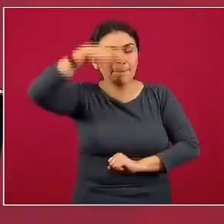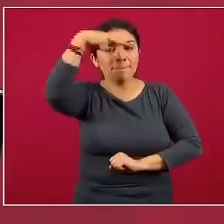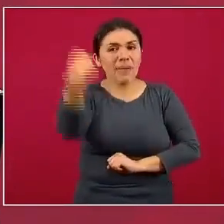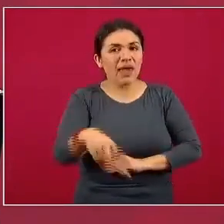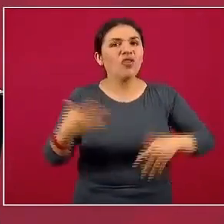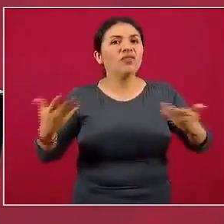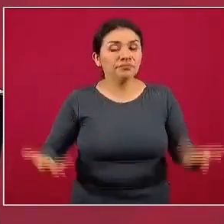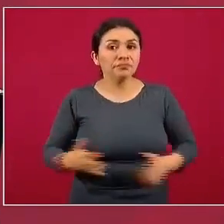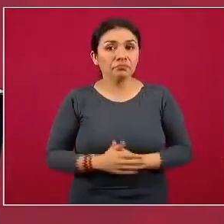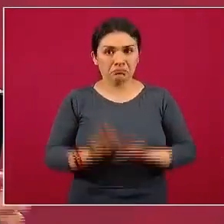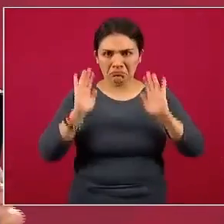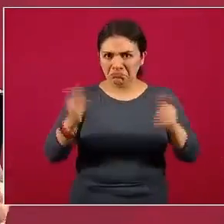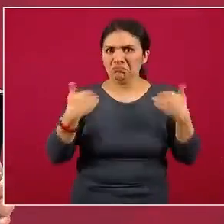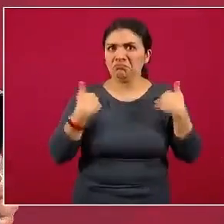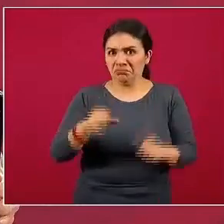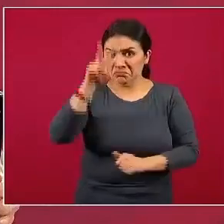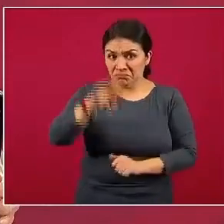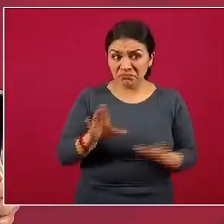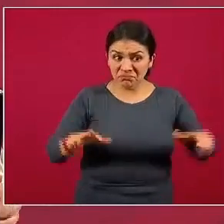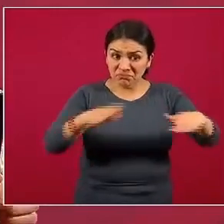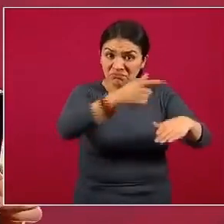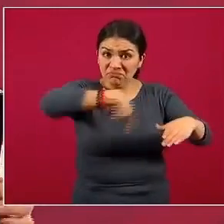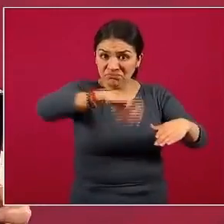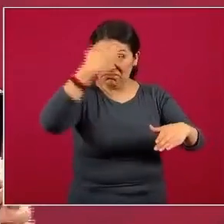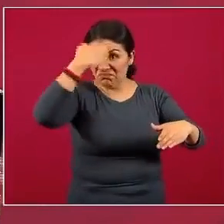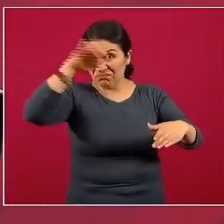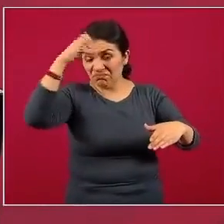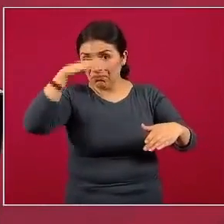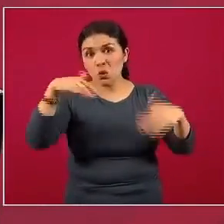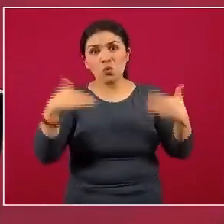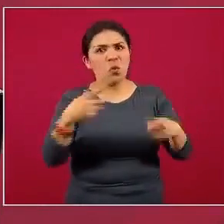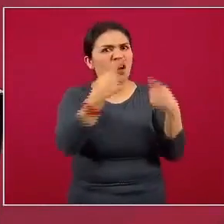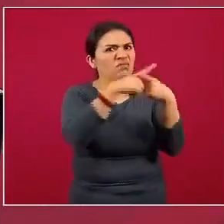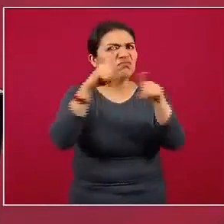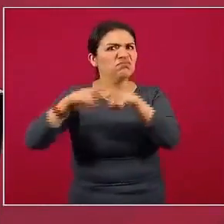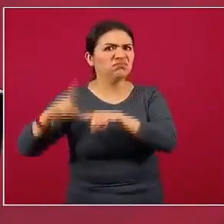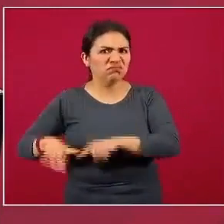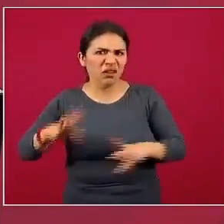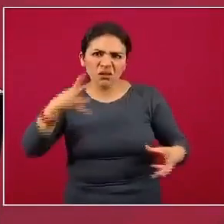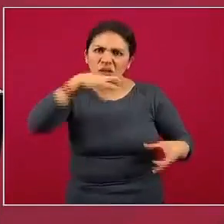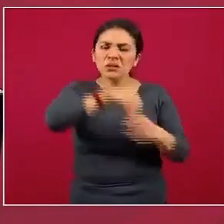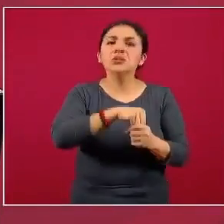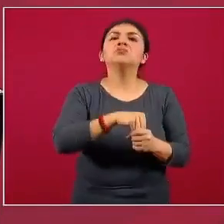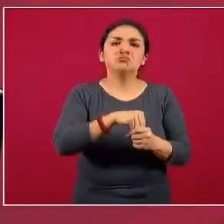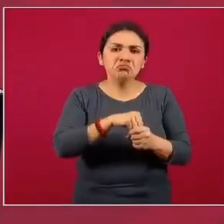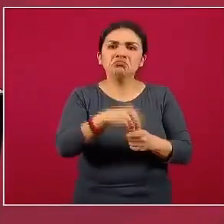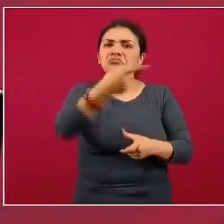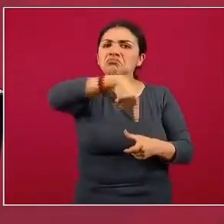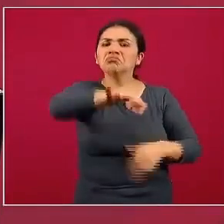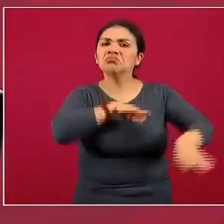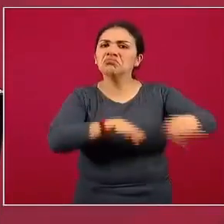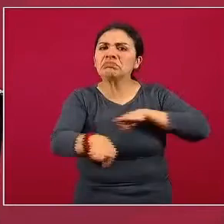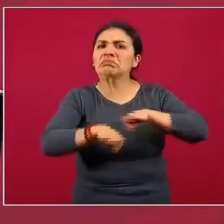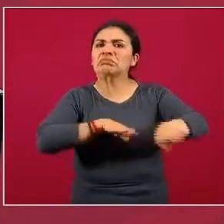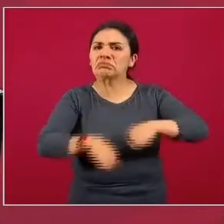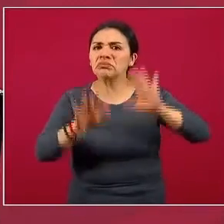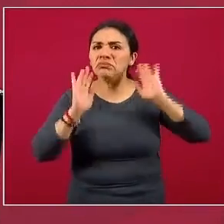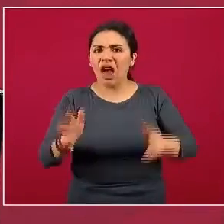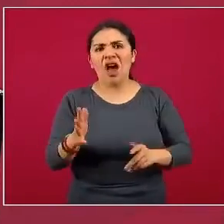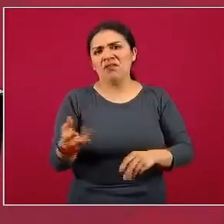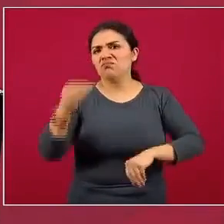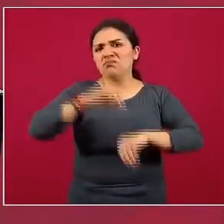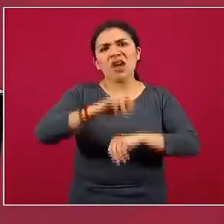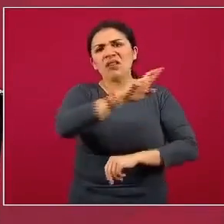Nos quedó muy claro que esta comunidad es una comunidad diversa que trabaja y ha trabajado y tiene un